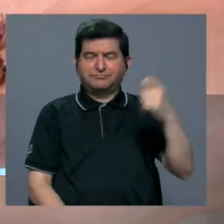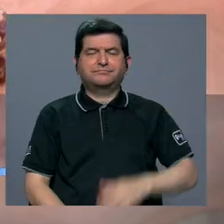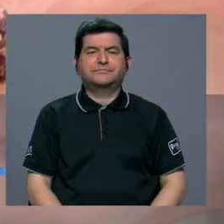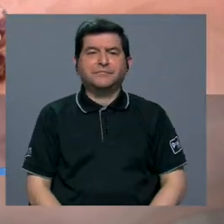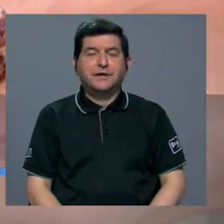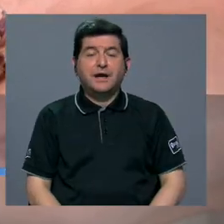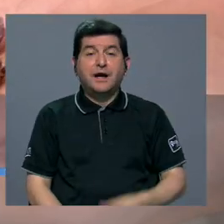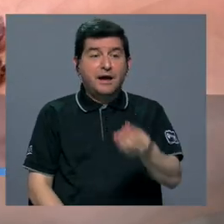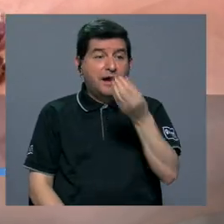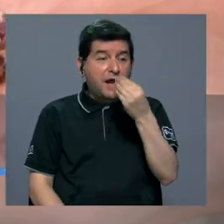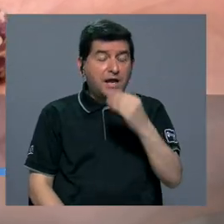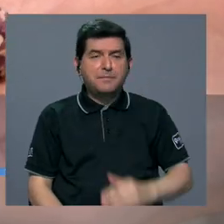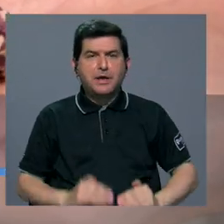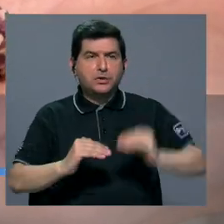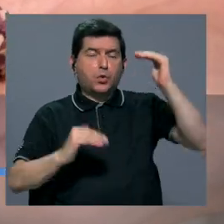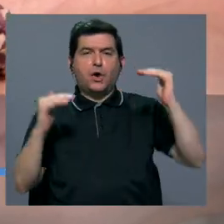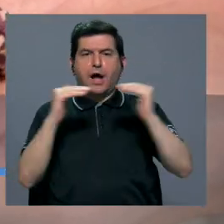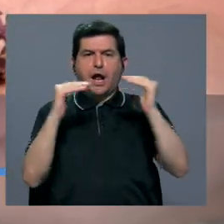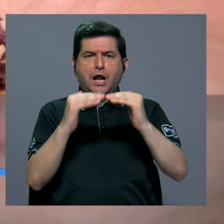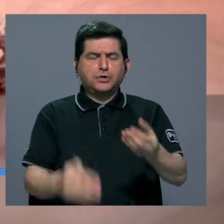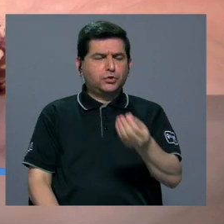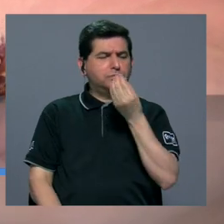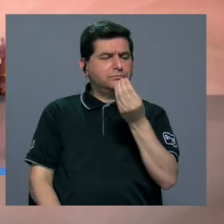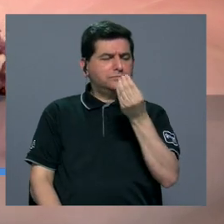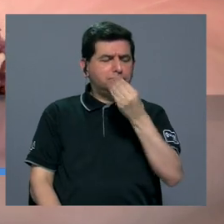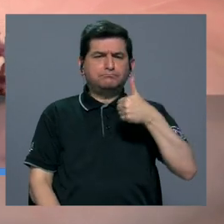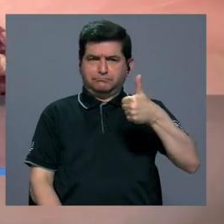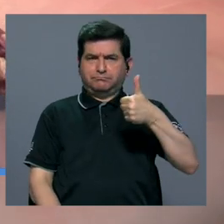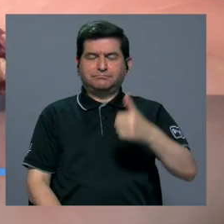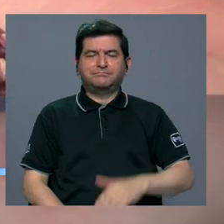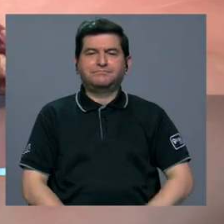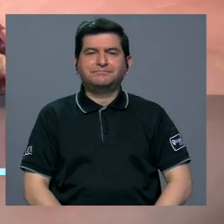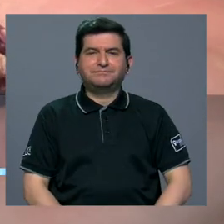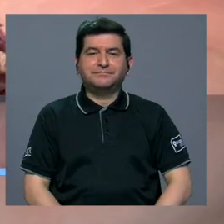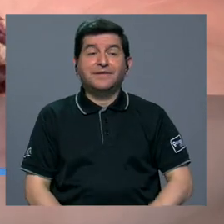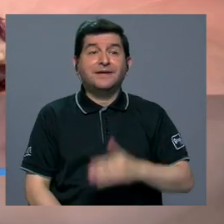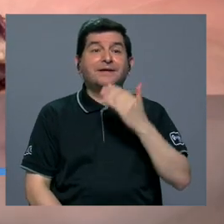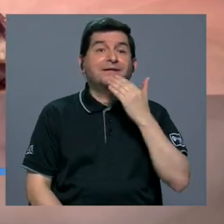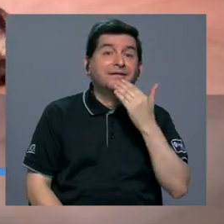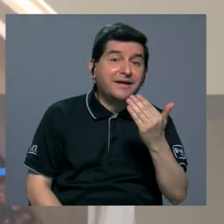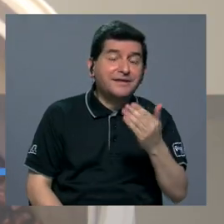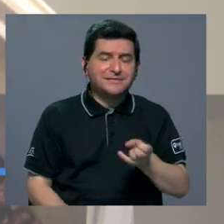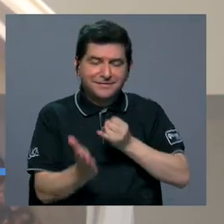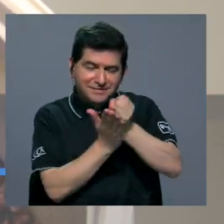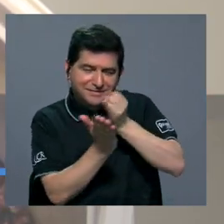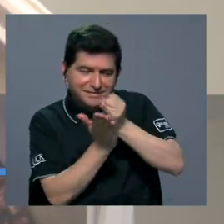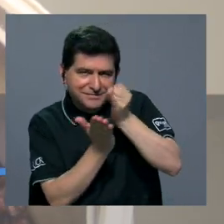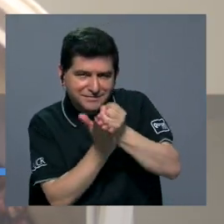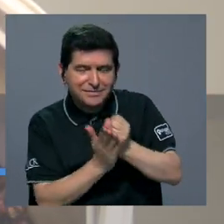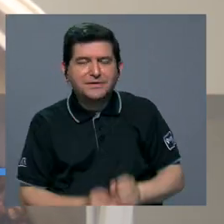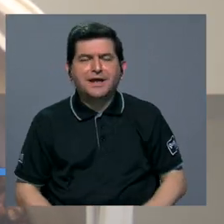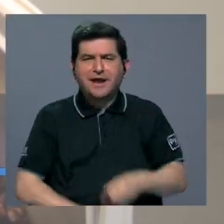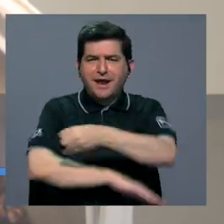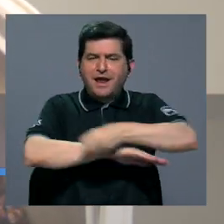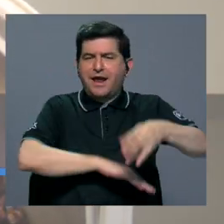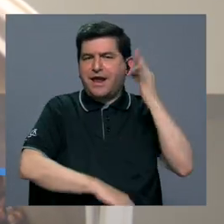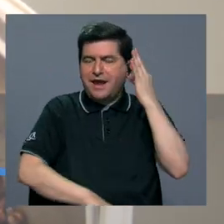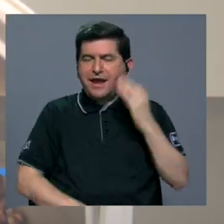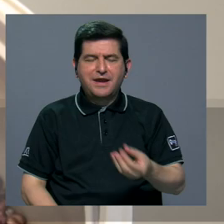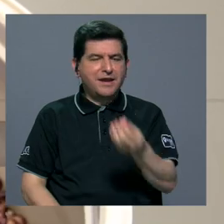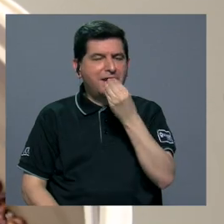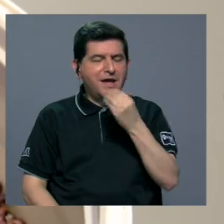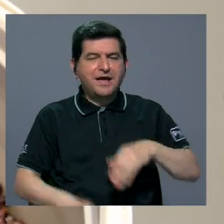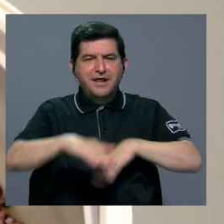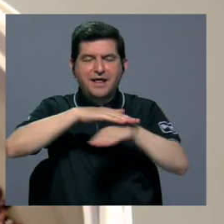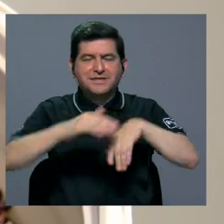alimento con un alto nivel nutricional. Gracias a la investigación de una ingeniera de alimentos de la sede de